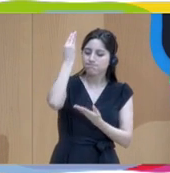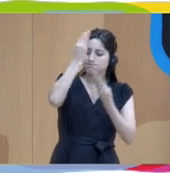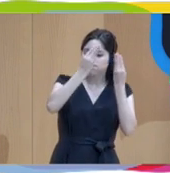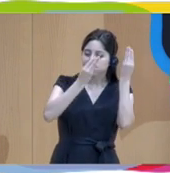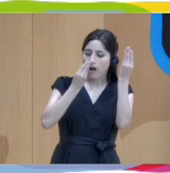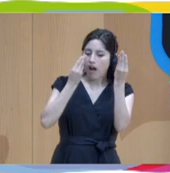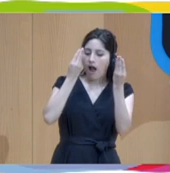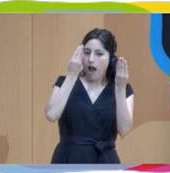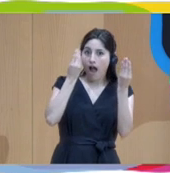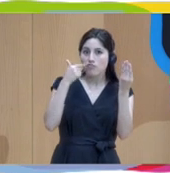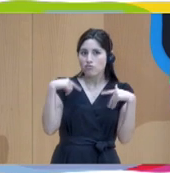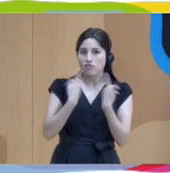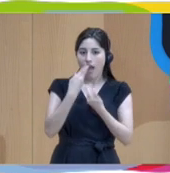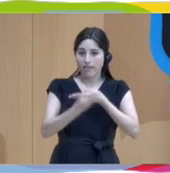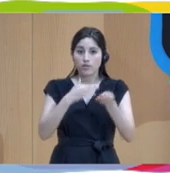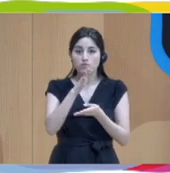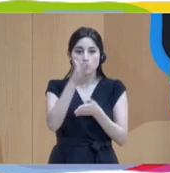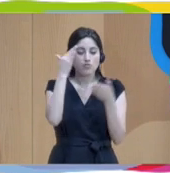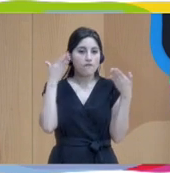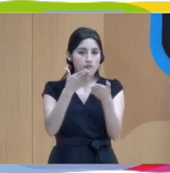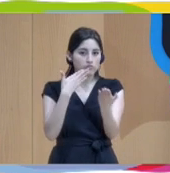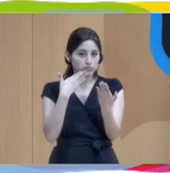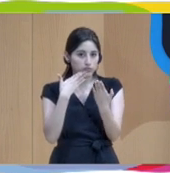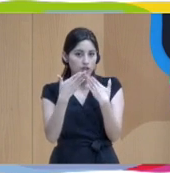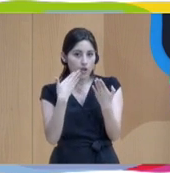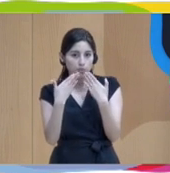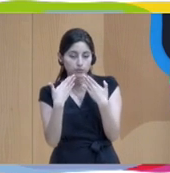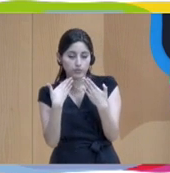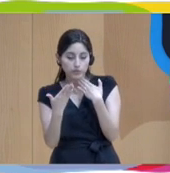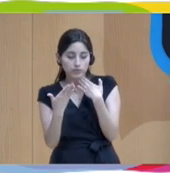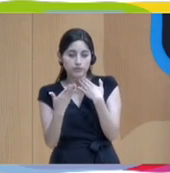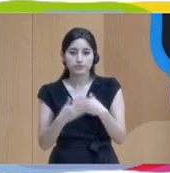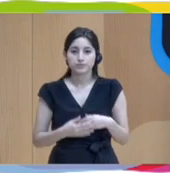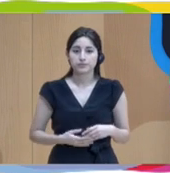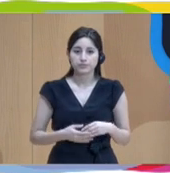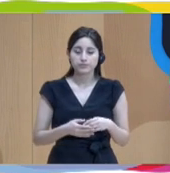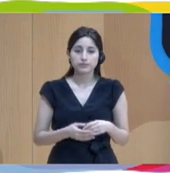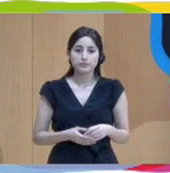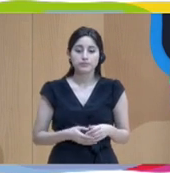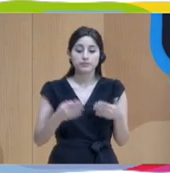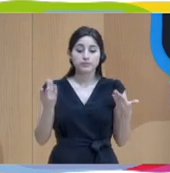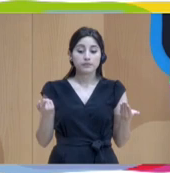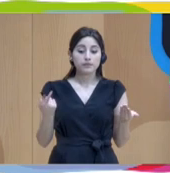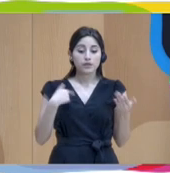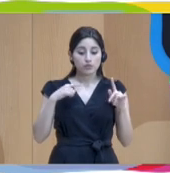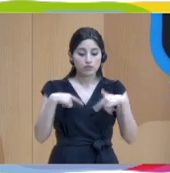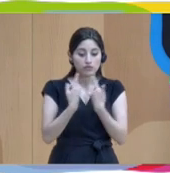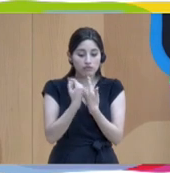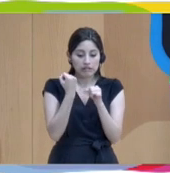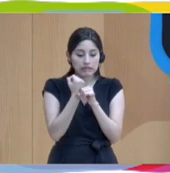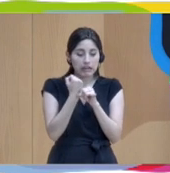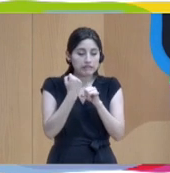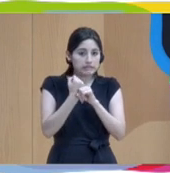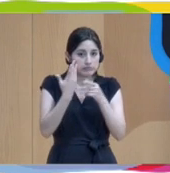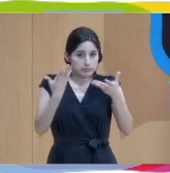del enfoque dialógico. Y el mío intervento es sobre todo sobre el tema de